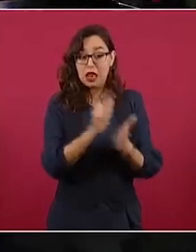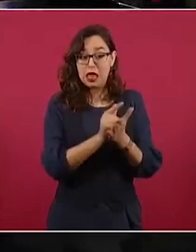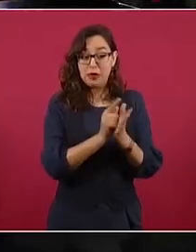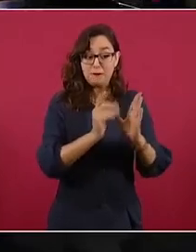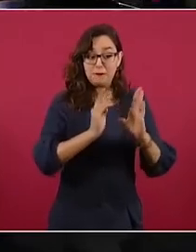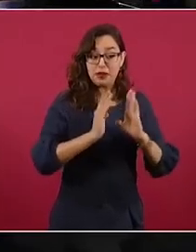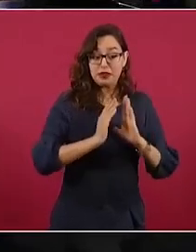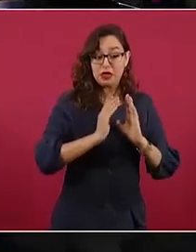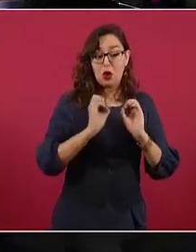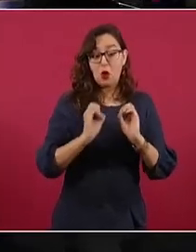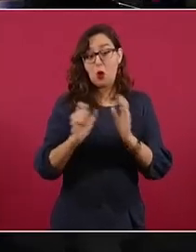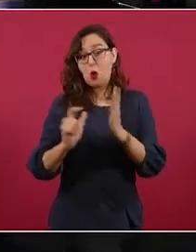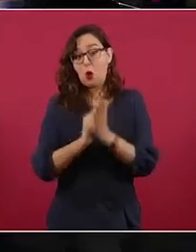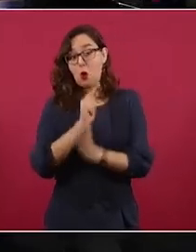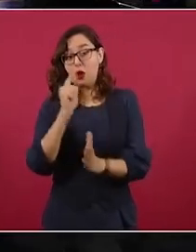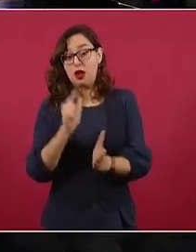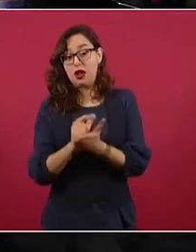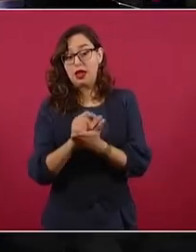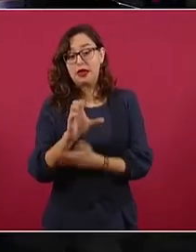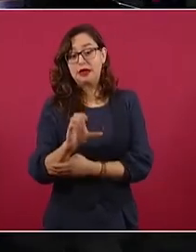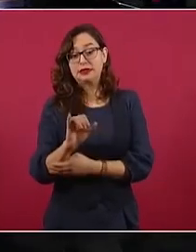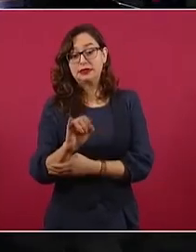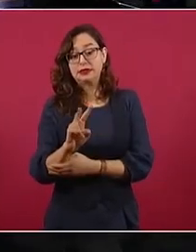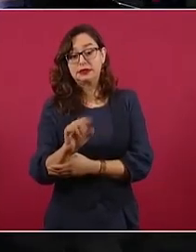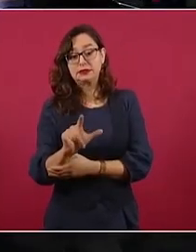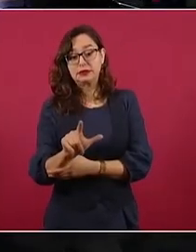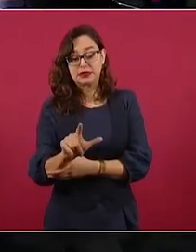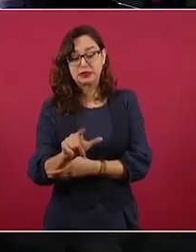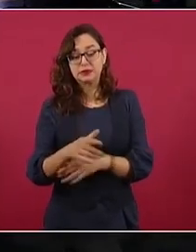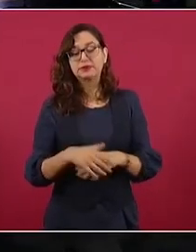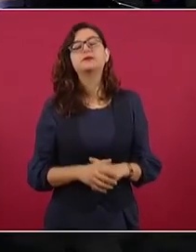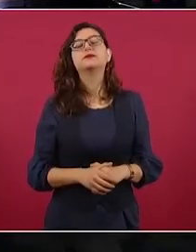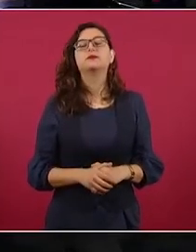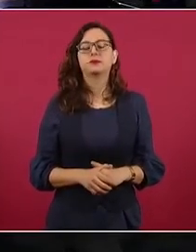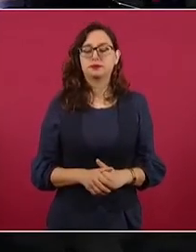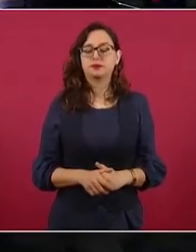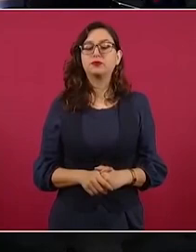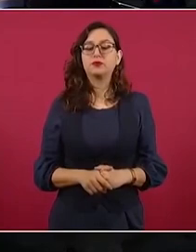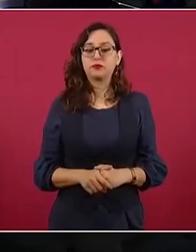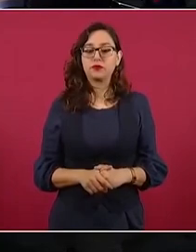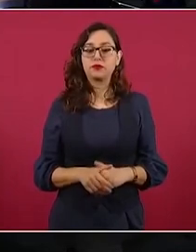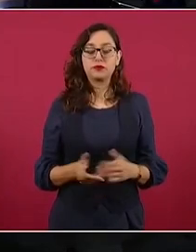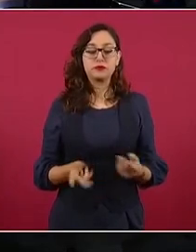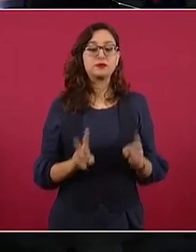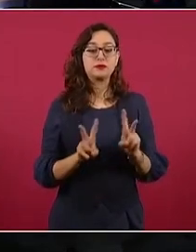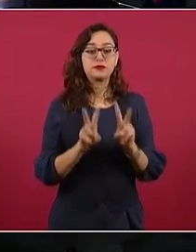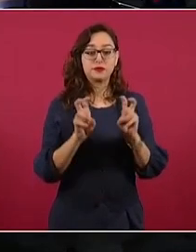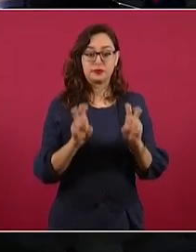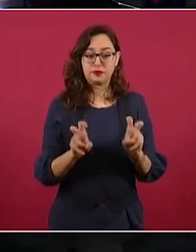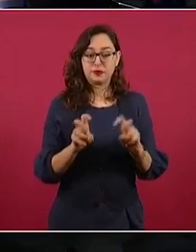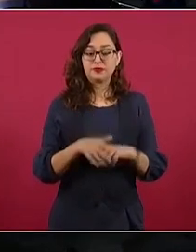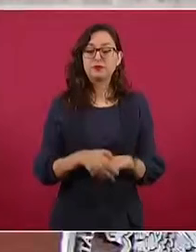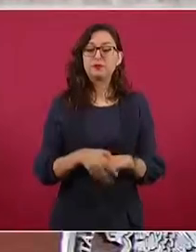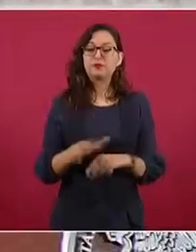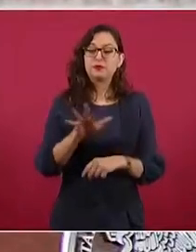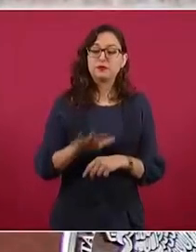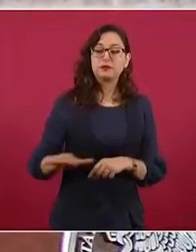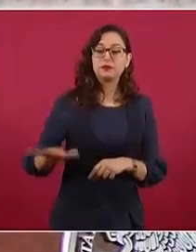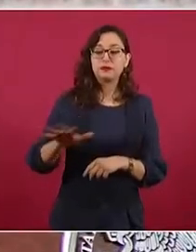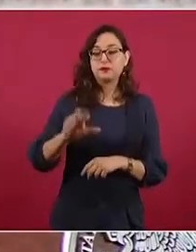En el primer caso se está haciendo una investigación para ver la responsabilidad de los dueños